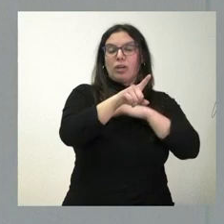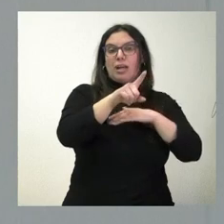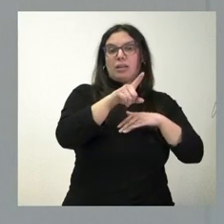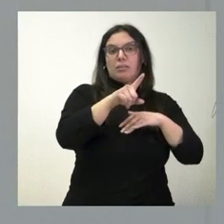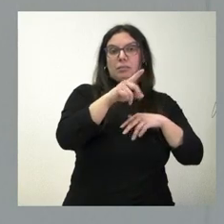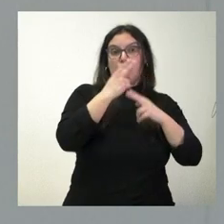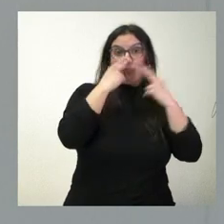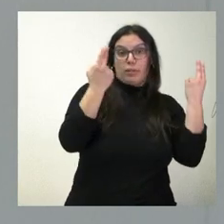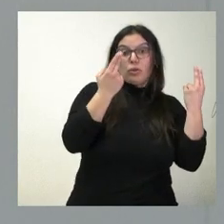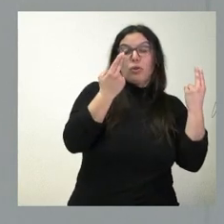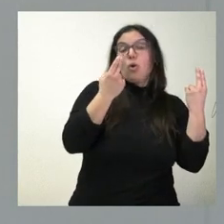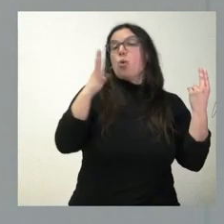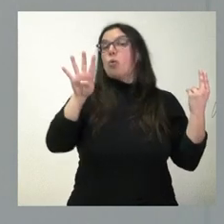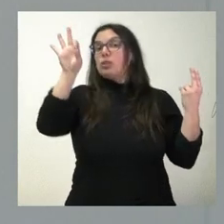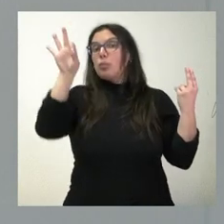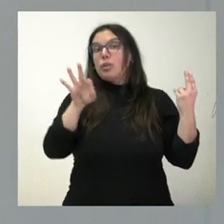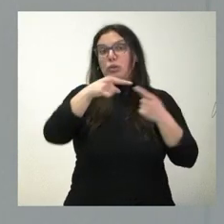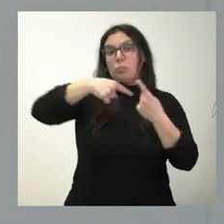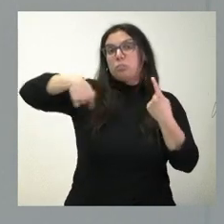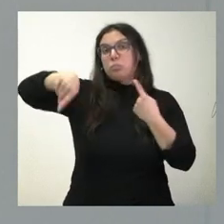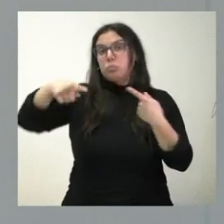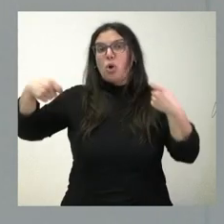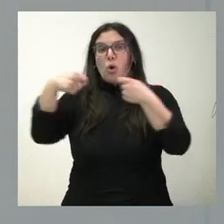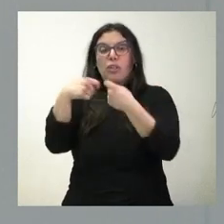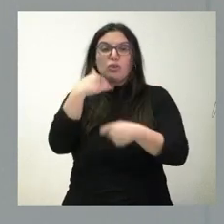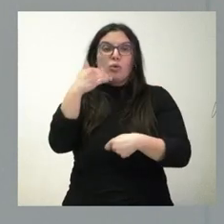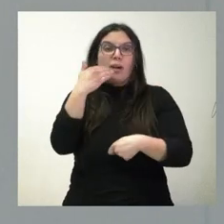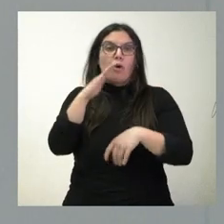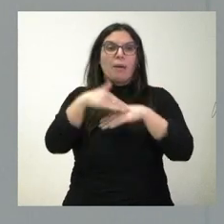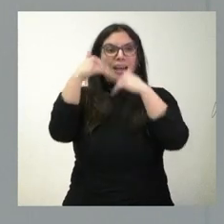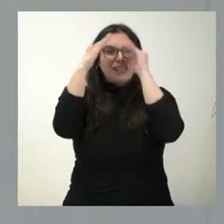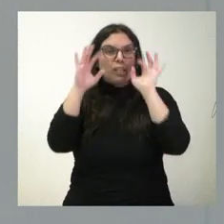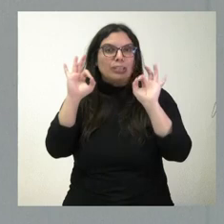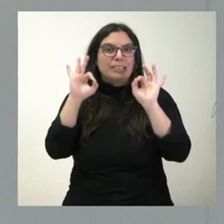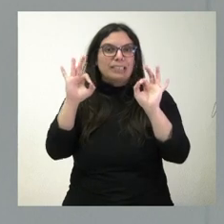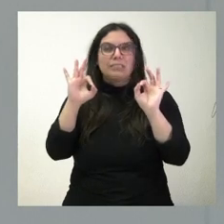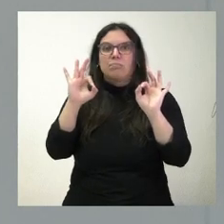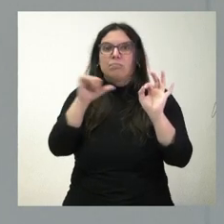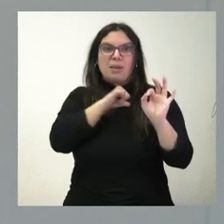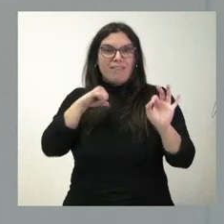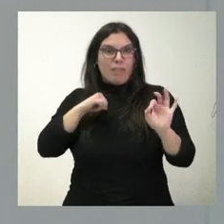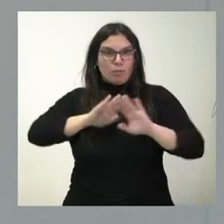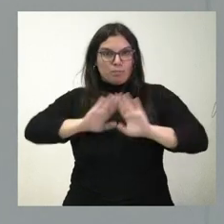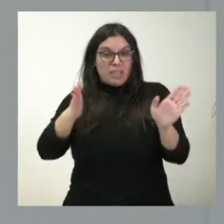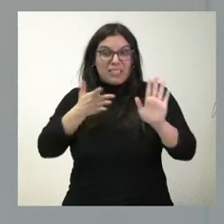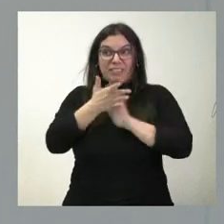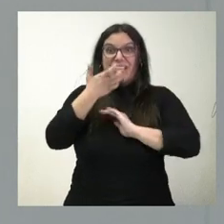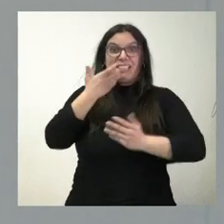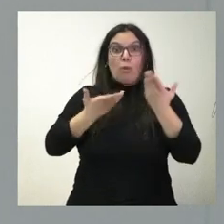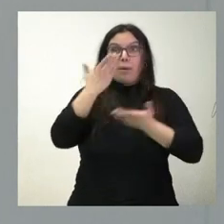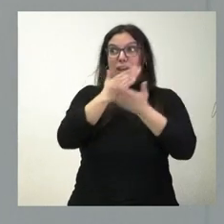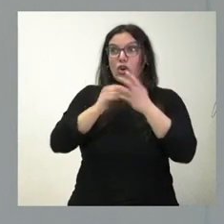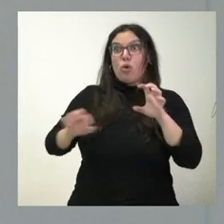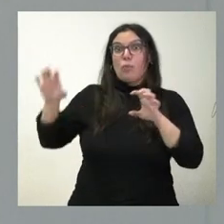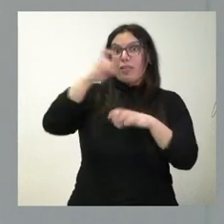4% tienen que ver con algún tipo de concierto para atender a personas que necesitan algún tipo de asistencia. por tanto, estamos entre las comunidades autónomas con